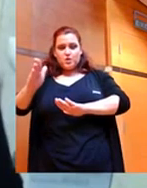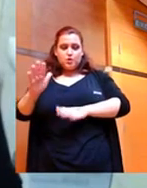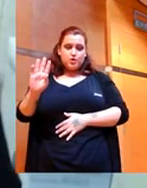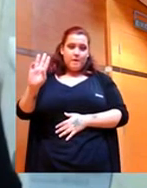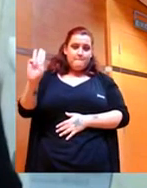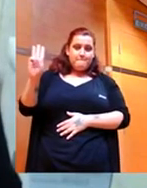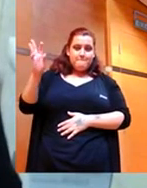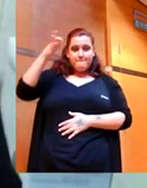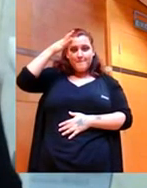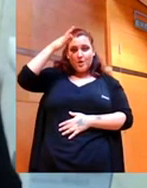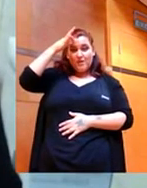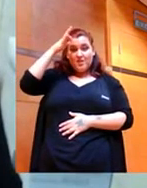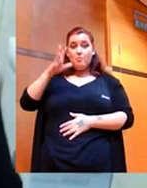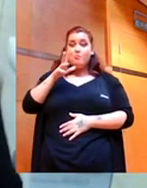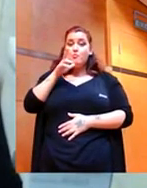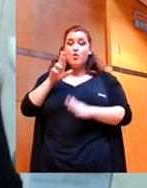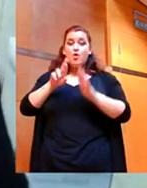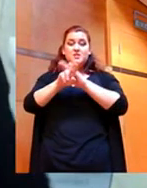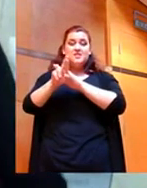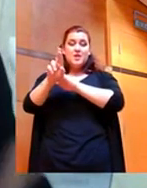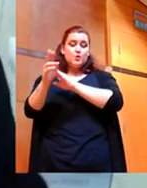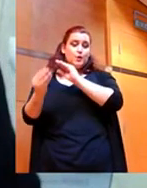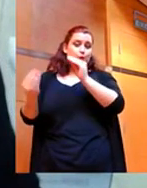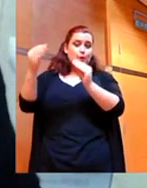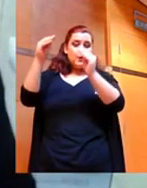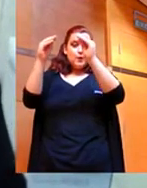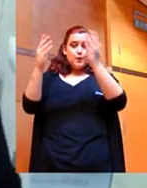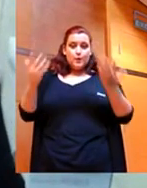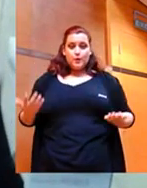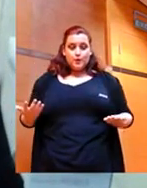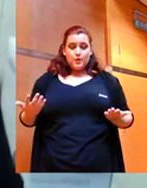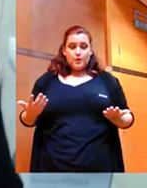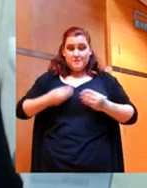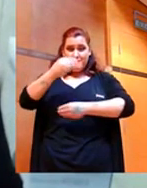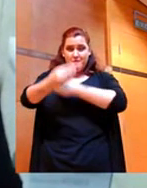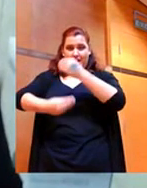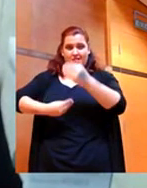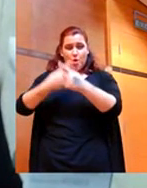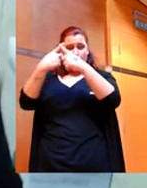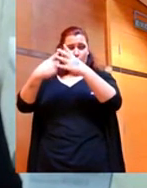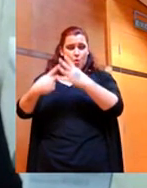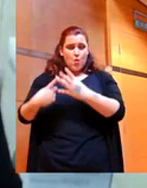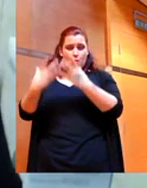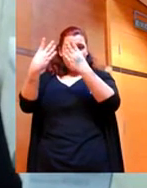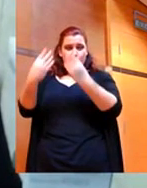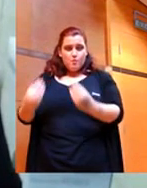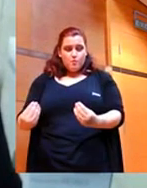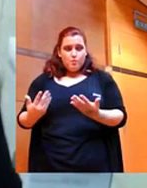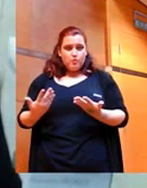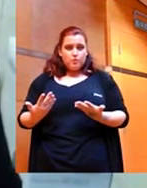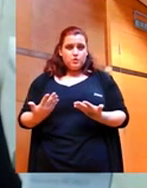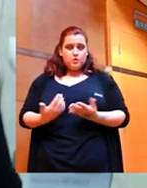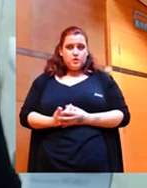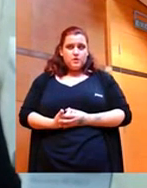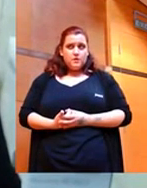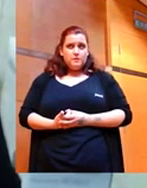los recursos que van a venir, por todo lo que se va a hacer, o la mente de deberes, porque creo que la población de